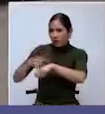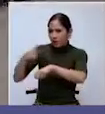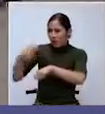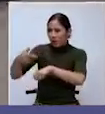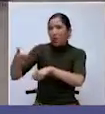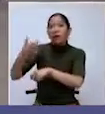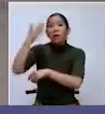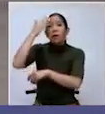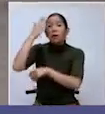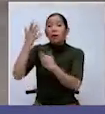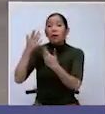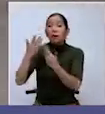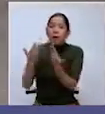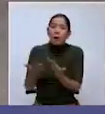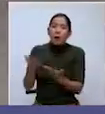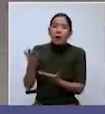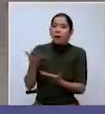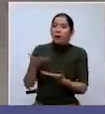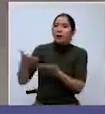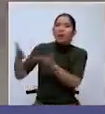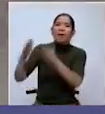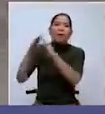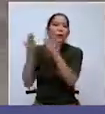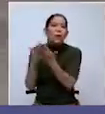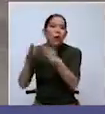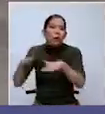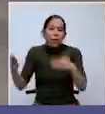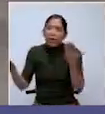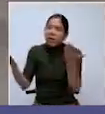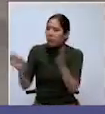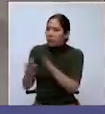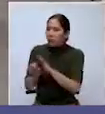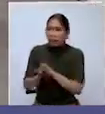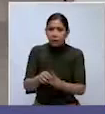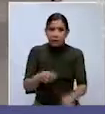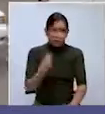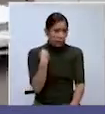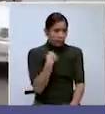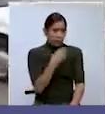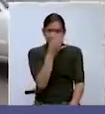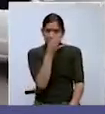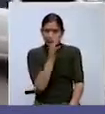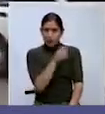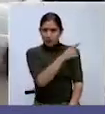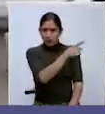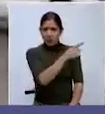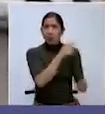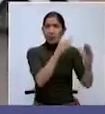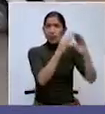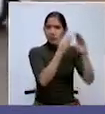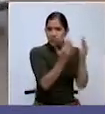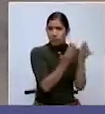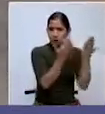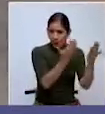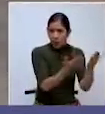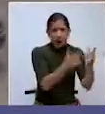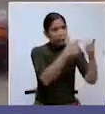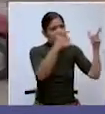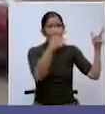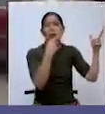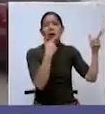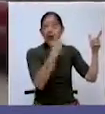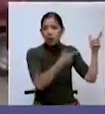gente lleva al chico al colegio, por ejemplo, en su casa? Claro, y estamos a media cuadra de un colegio, de un módulo grande, entonces es